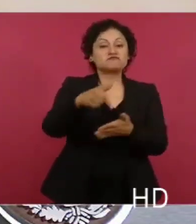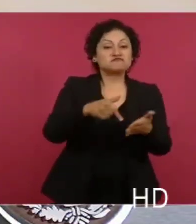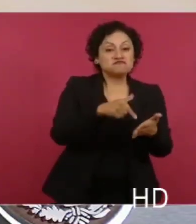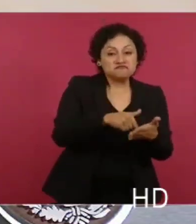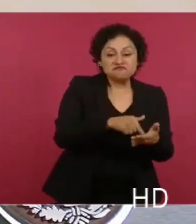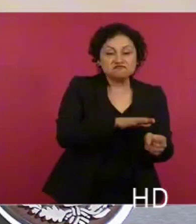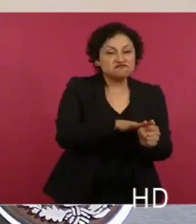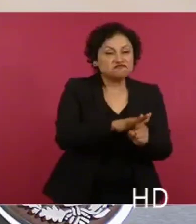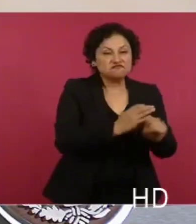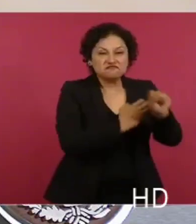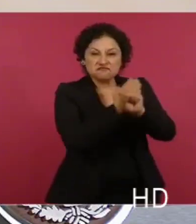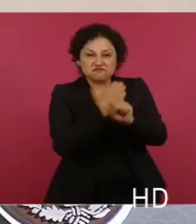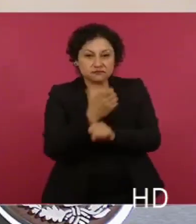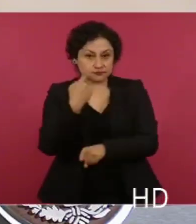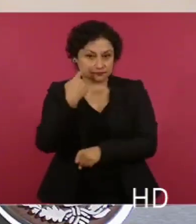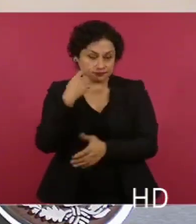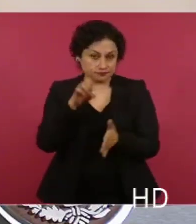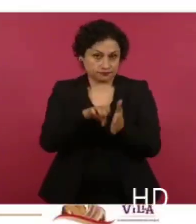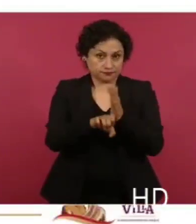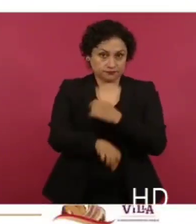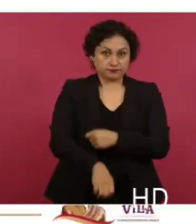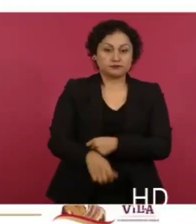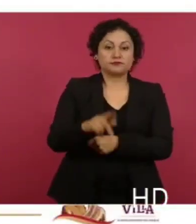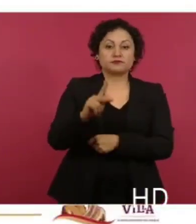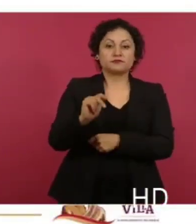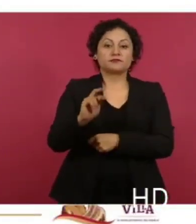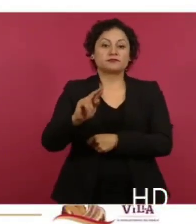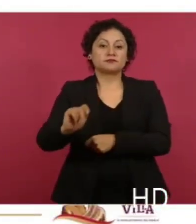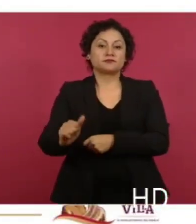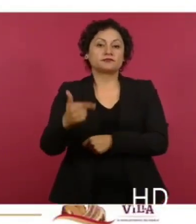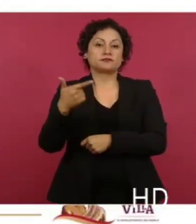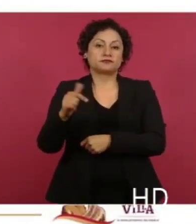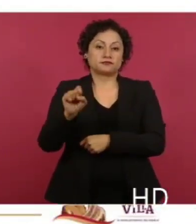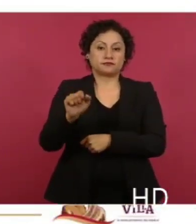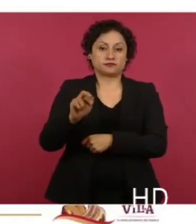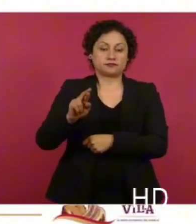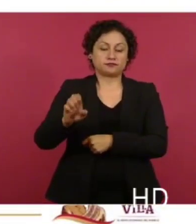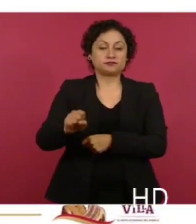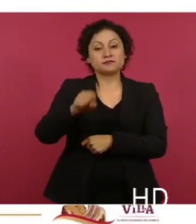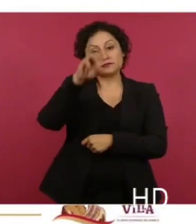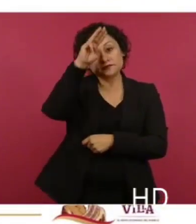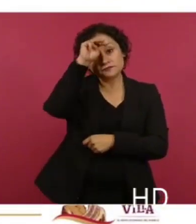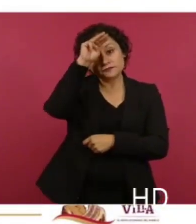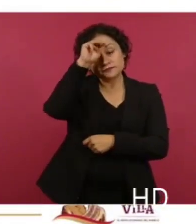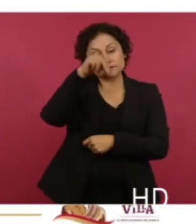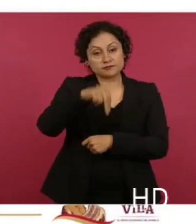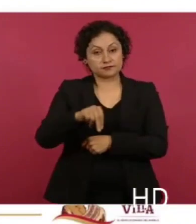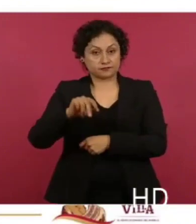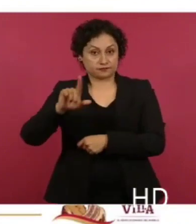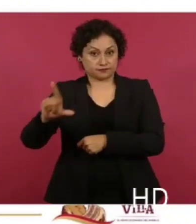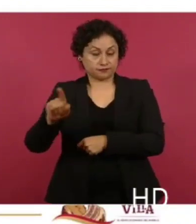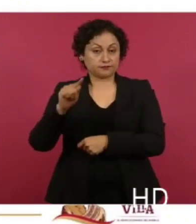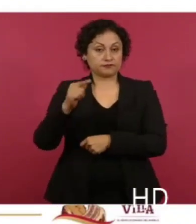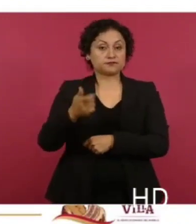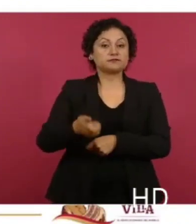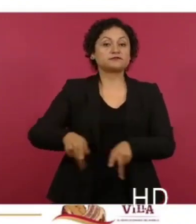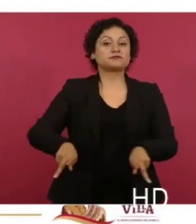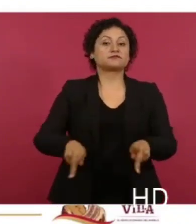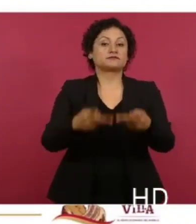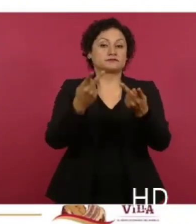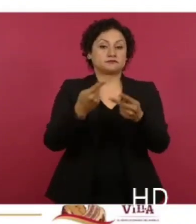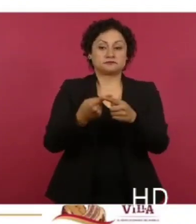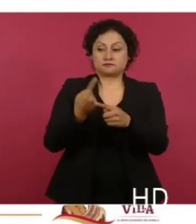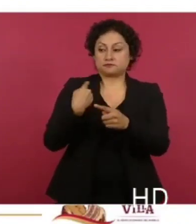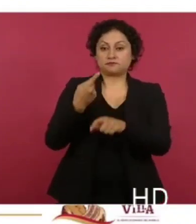el caso de la gasolina regular a Petro7 Servicio Sari en Monterrey, Nuevo León, quien tuvo un precio promedio al público la